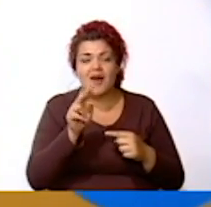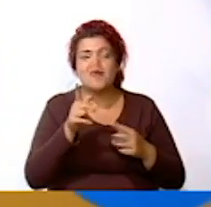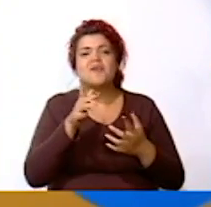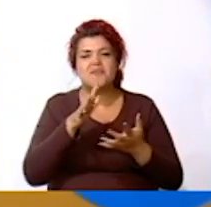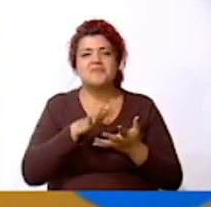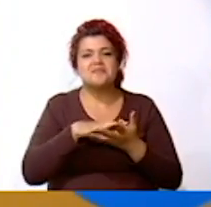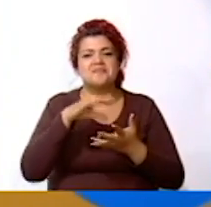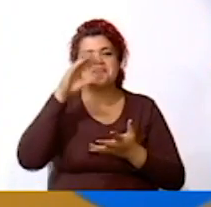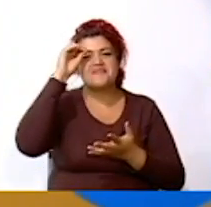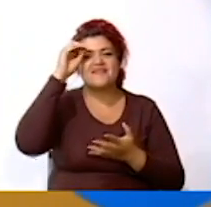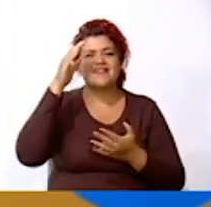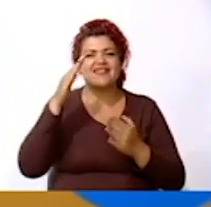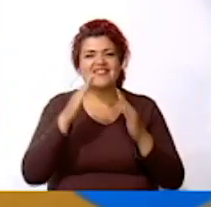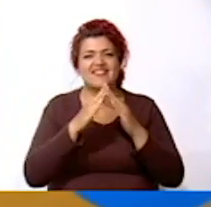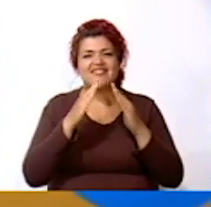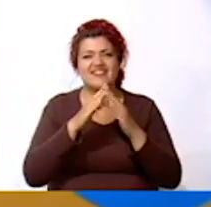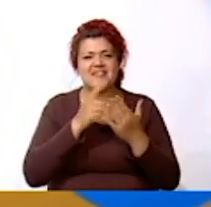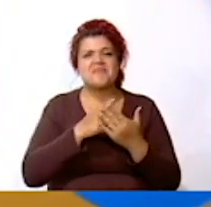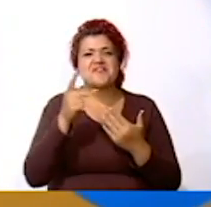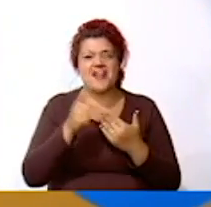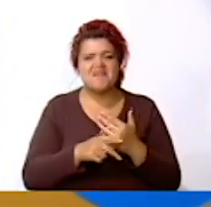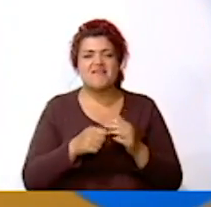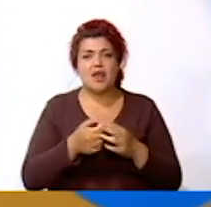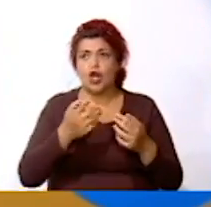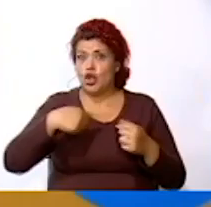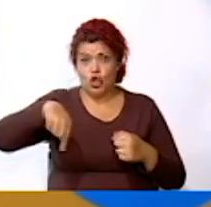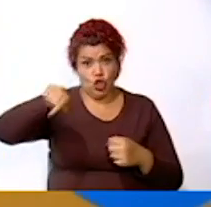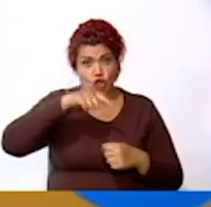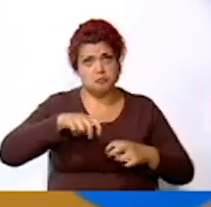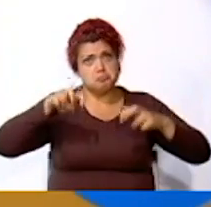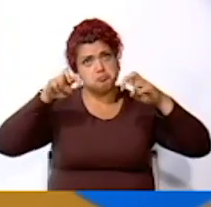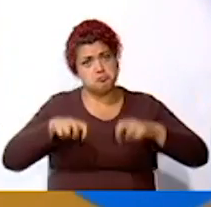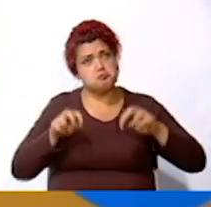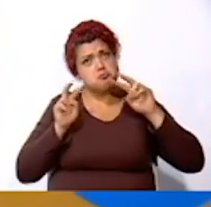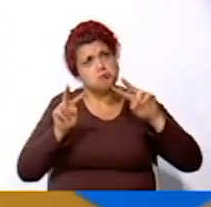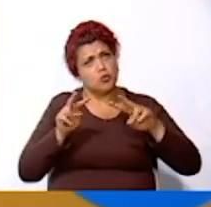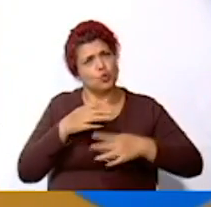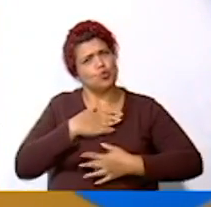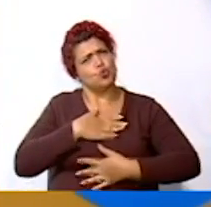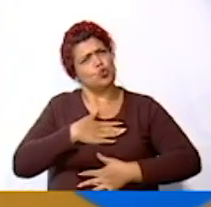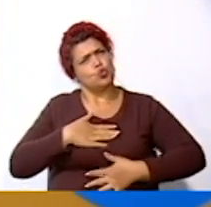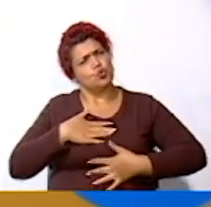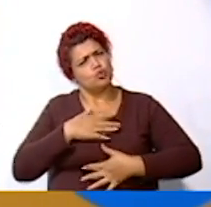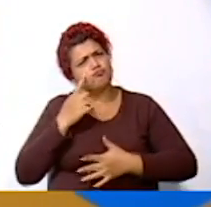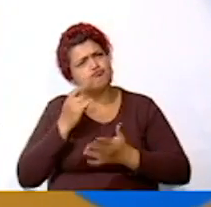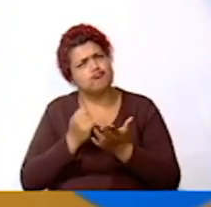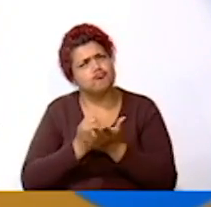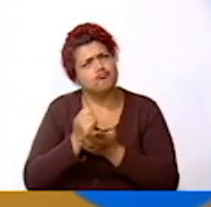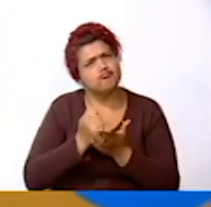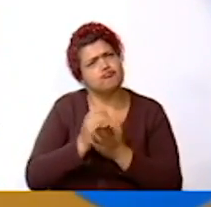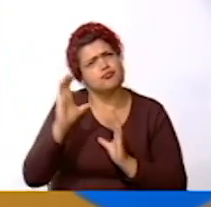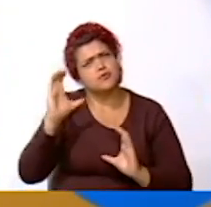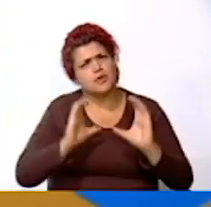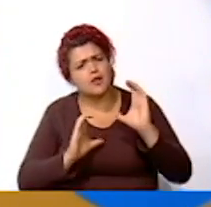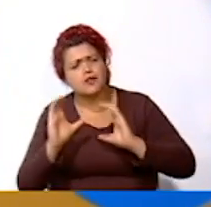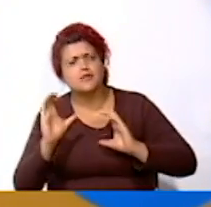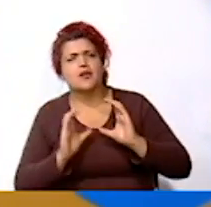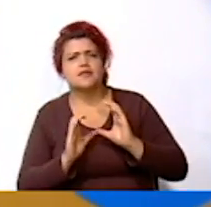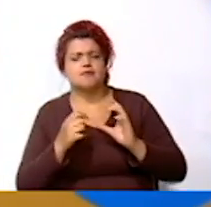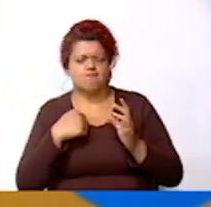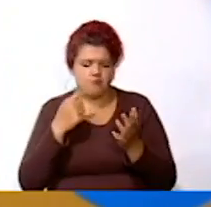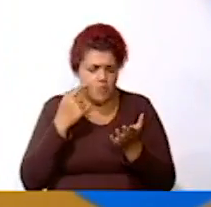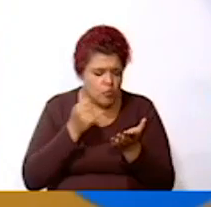Casa. Siéntense todos a ver este programa, a disfrutarlo, a explorar sobre las ciencias, a hacer